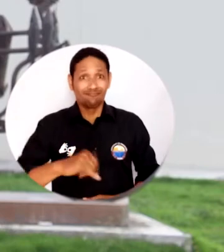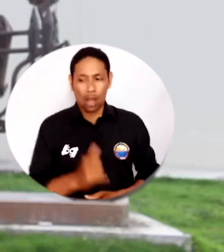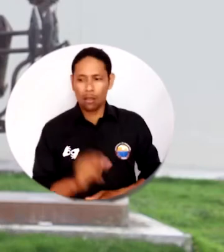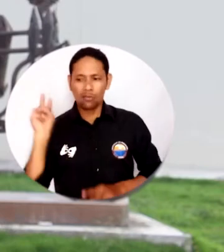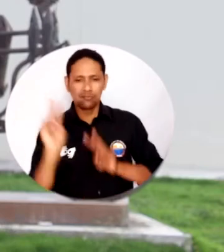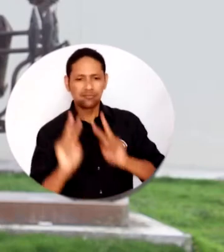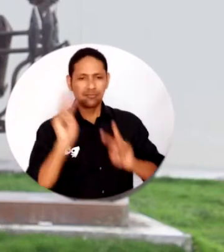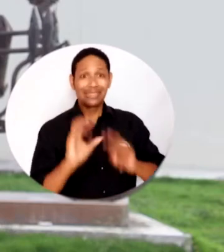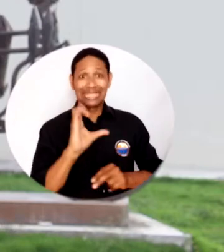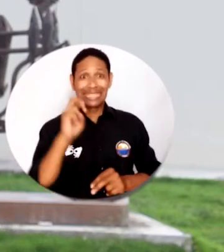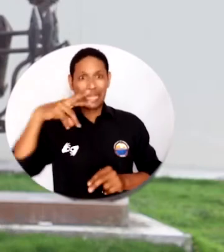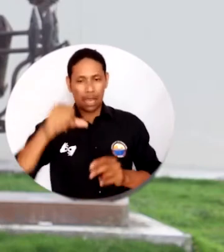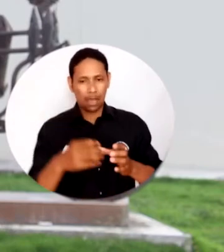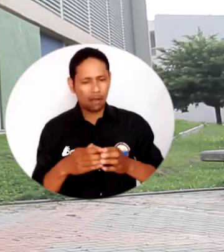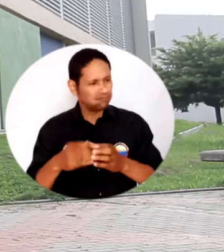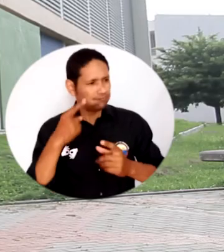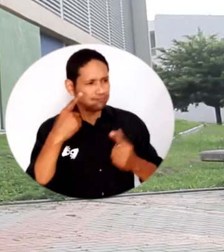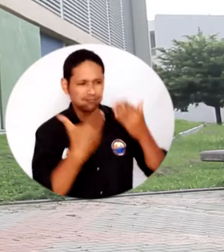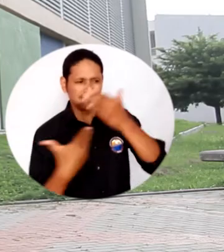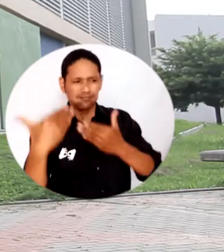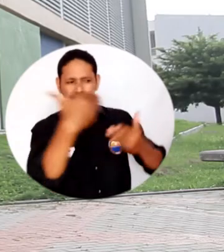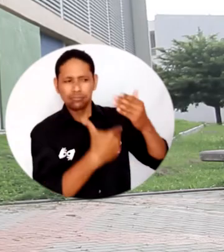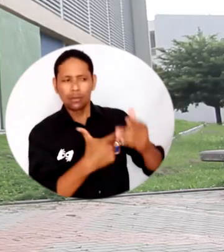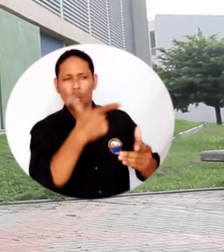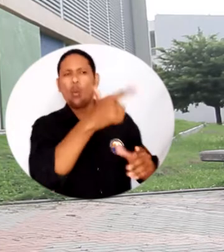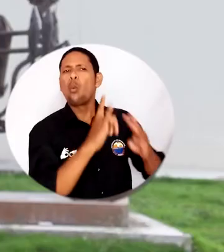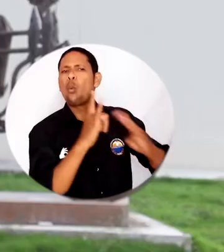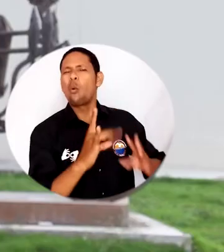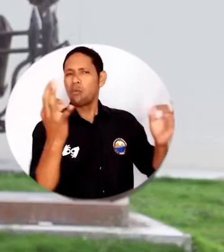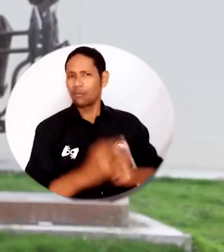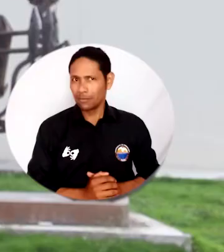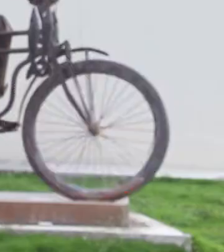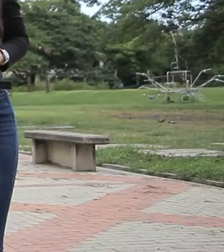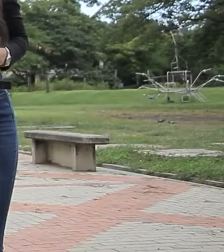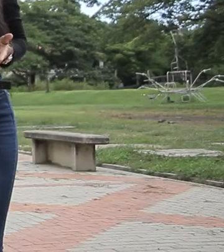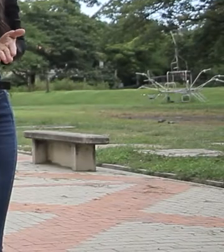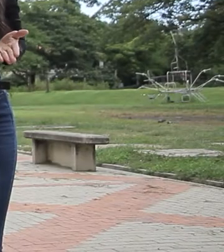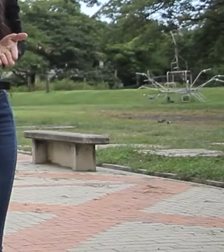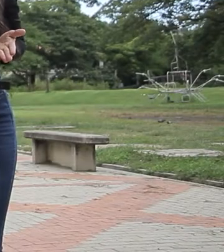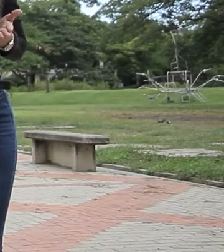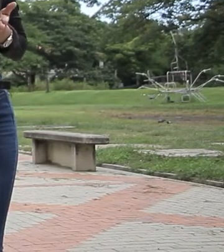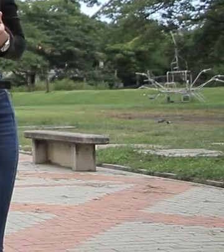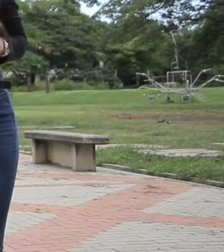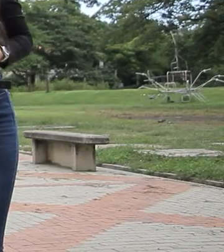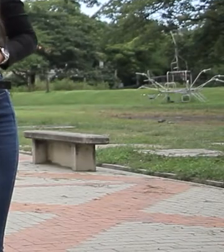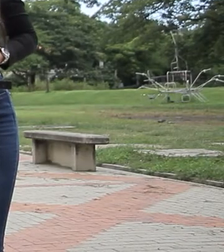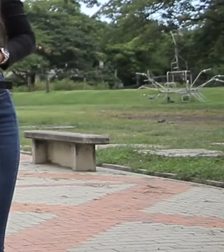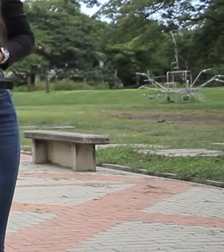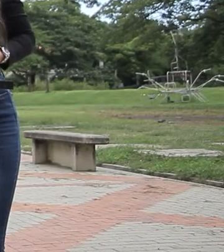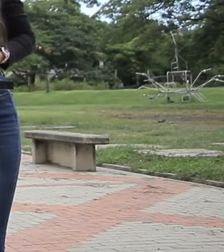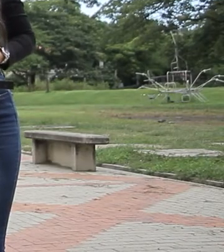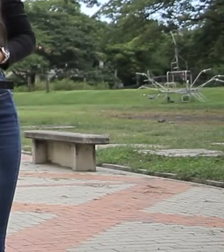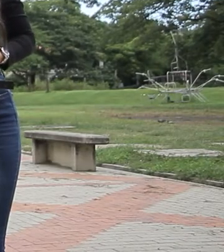Comisión de Pares del Consejo Nacional de Acreditación realizaron evaluación externa a la Universidad del Magdalena. Nuestra Casa de Estudios Superiores se